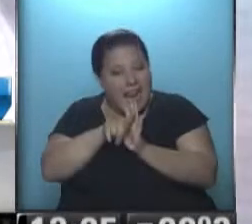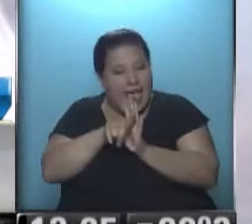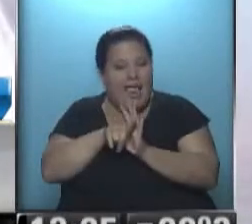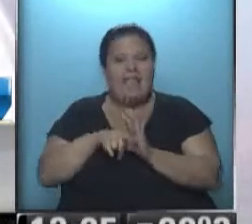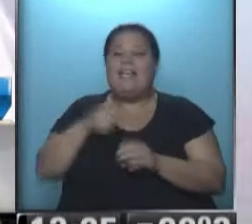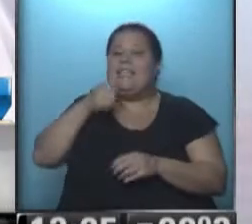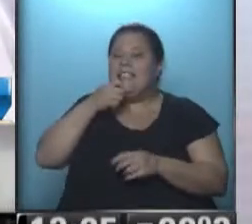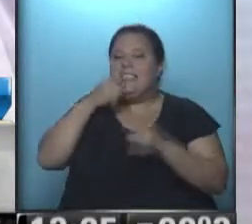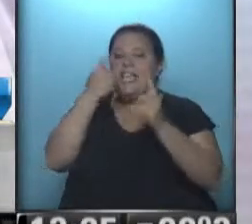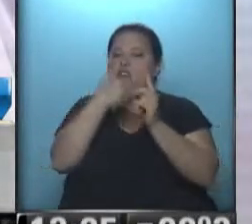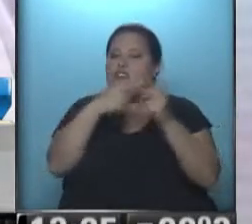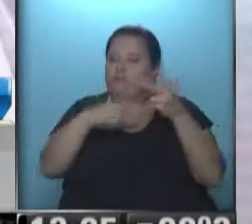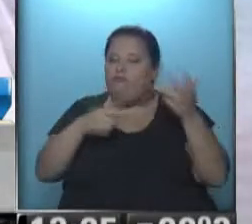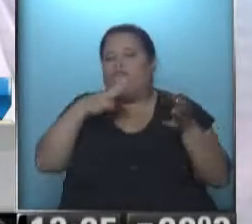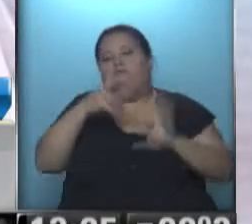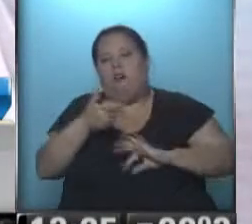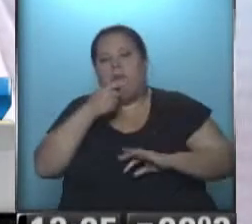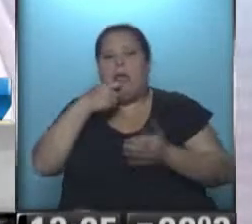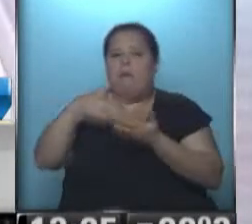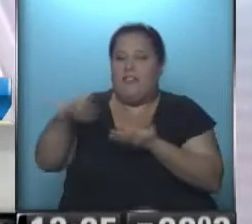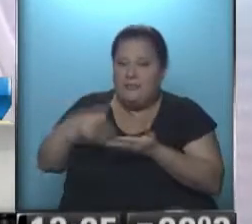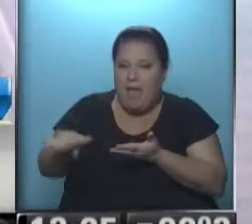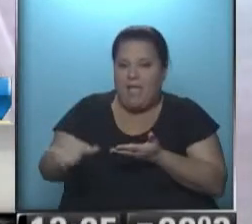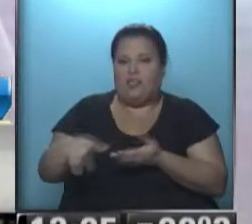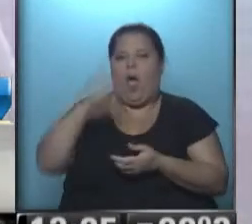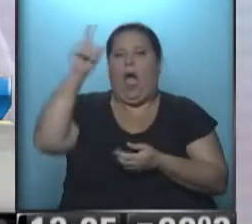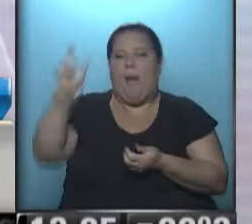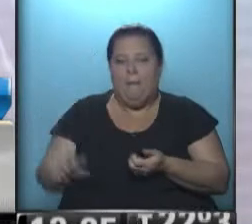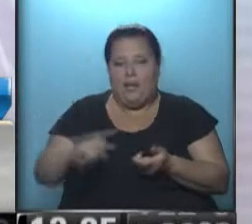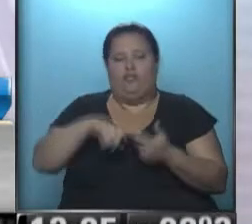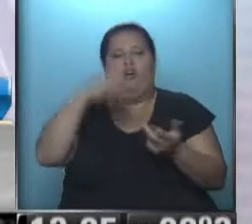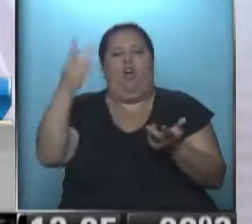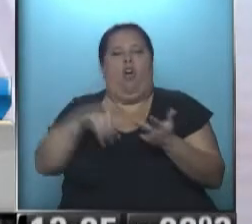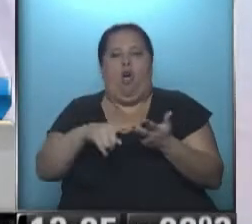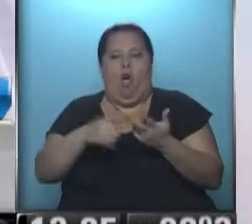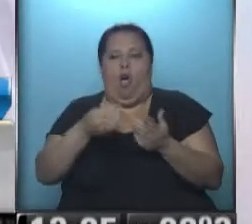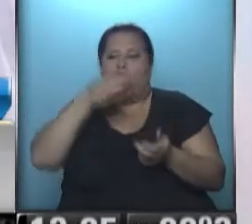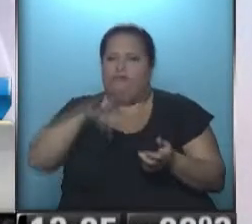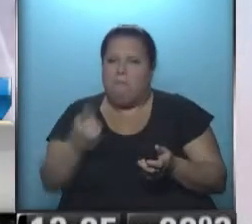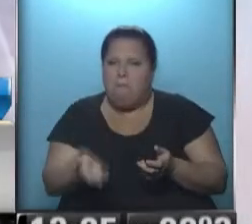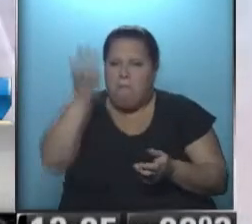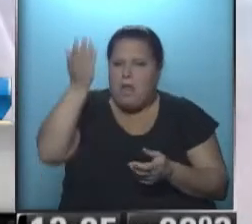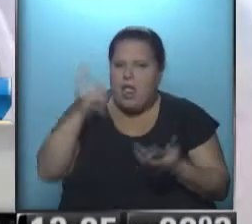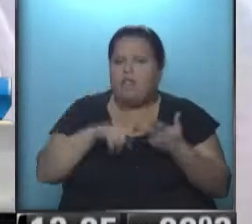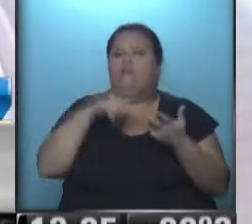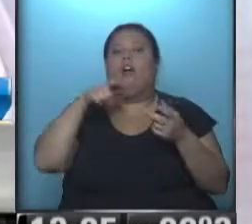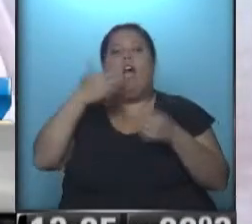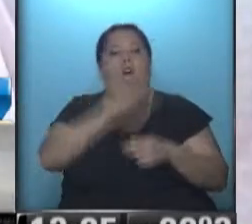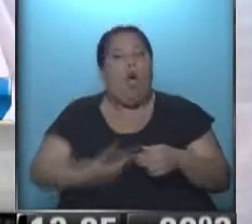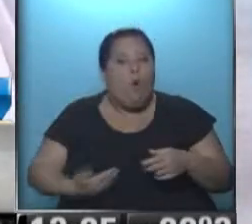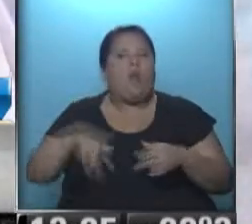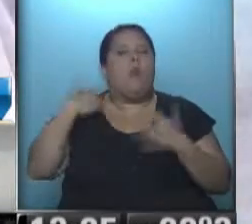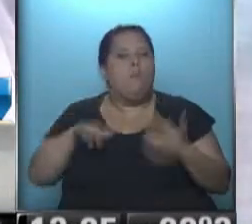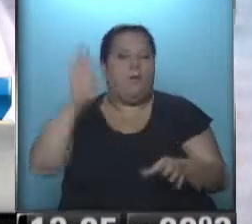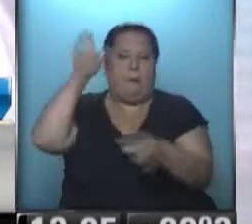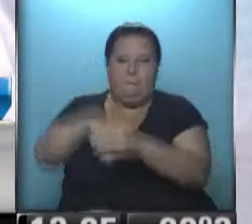si se dan ciertas conductas como discriminación de un cliente o una suba injustificada de precios, el Estado tenga herramientas